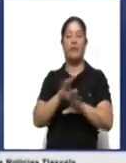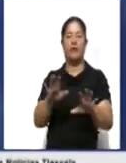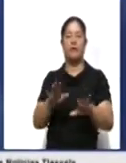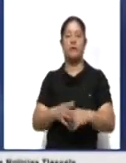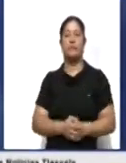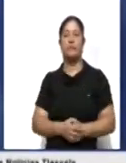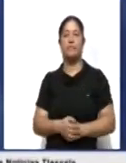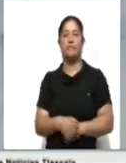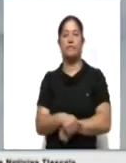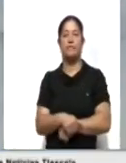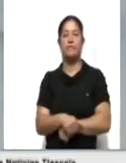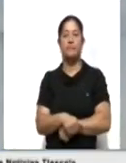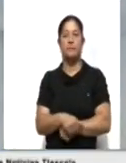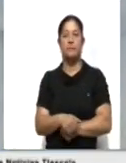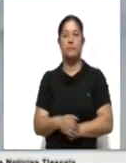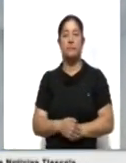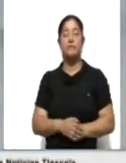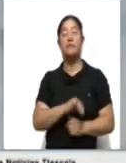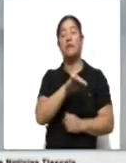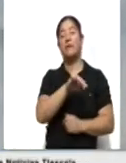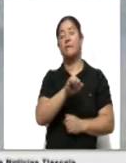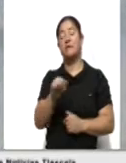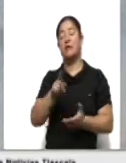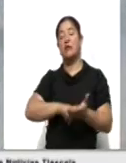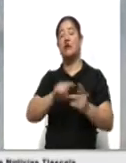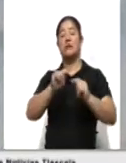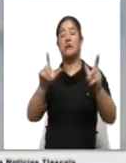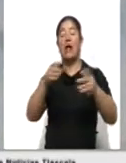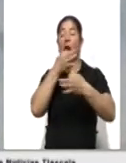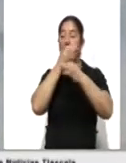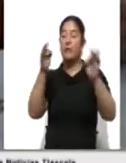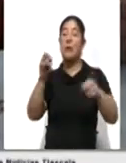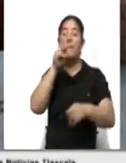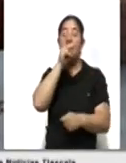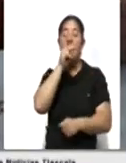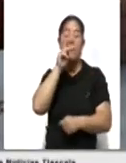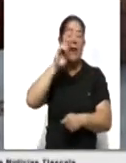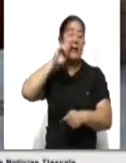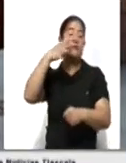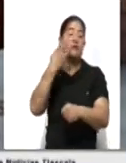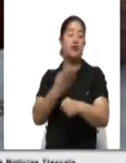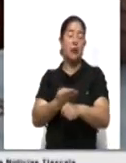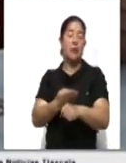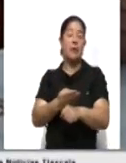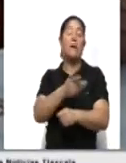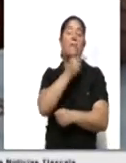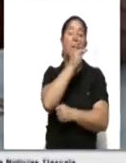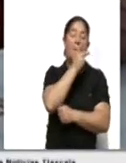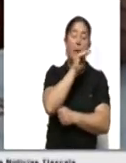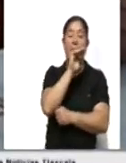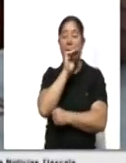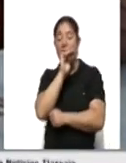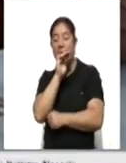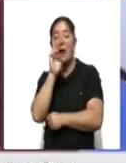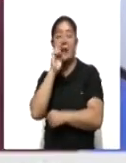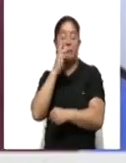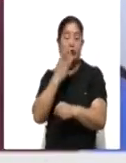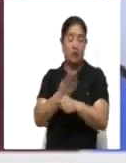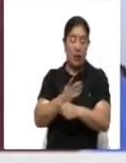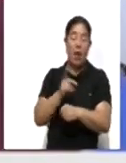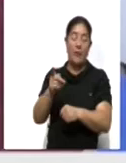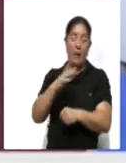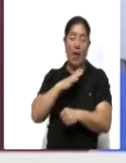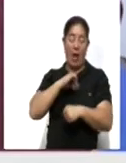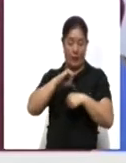El Instituto Mexicano del Seguro Social en Tlaxcala fomenta la paternidad responsable entre la población masculina a través de la